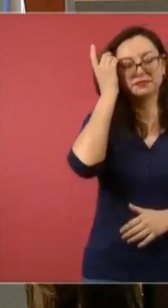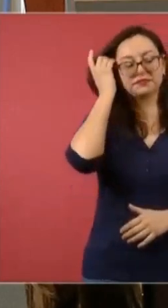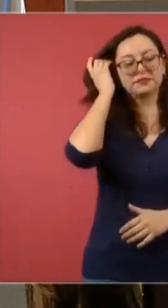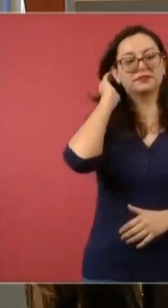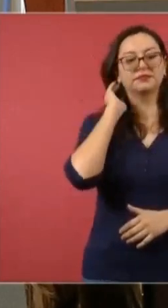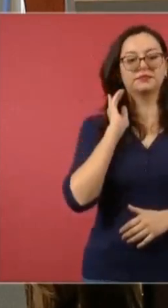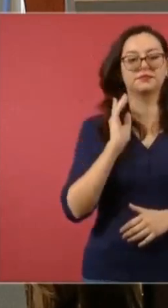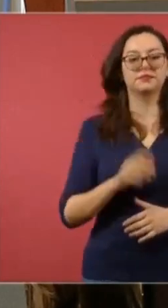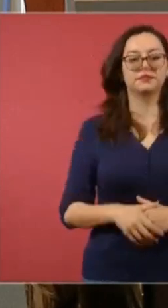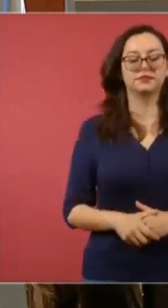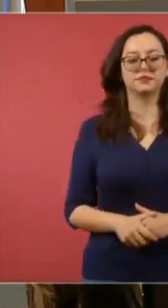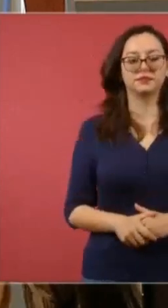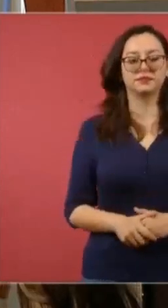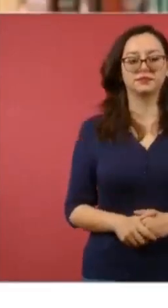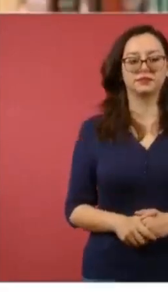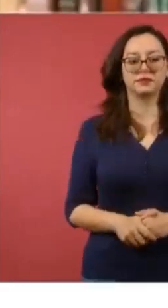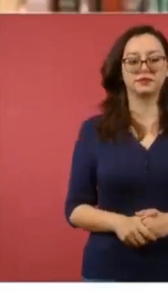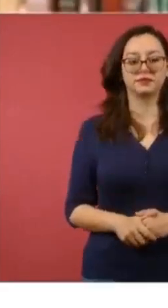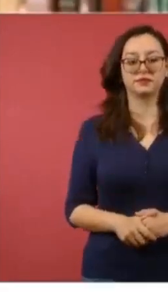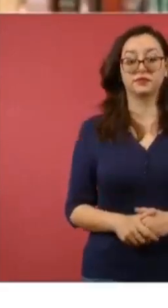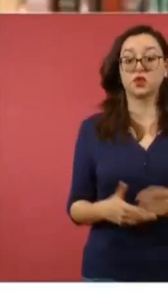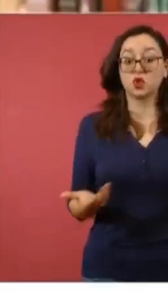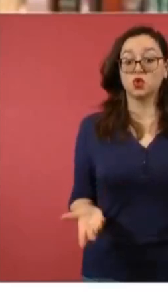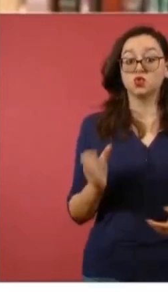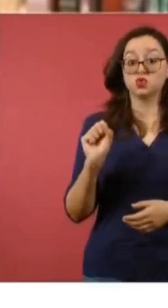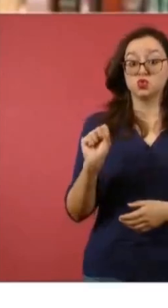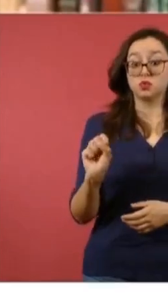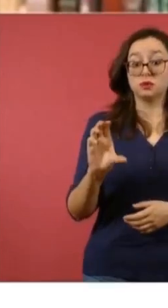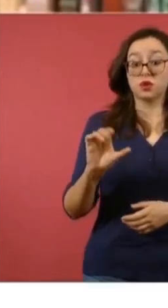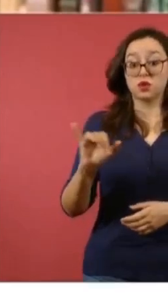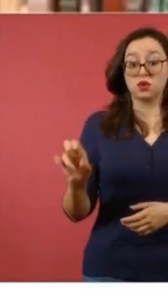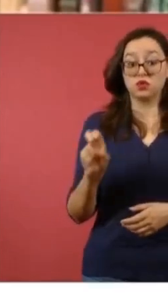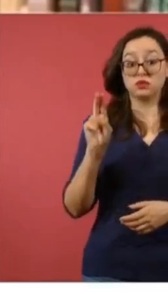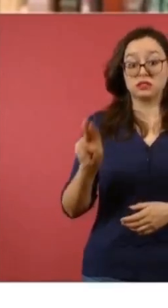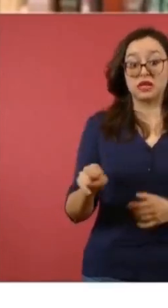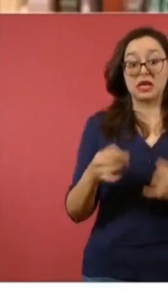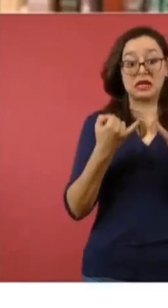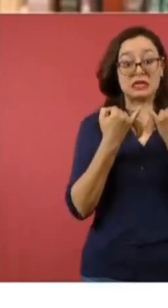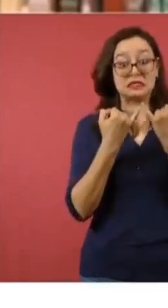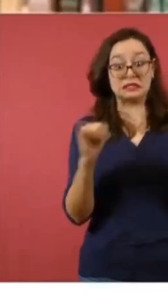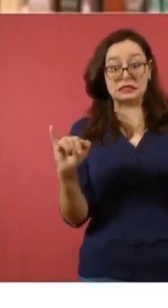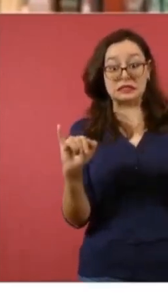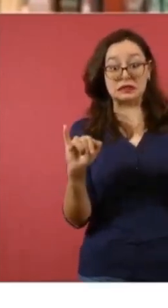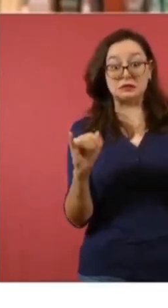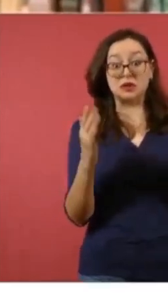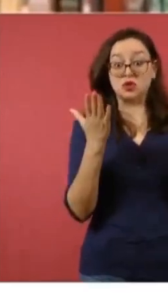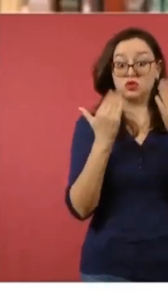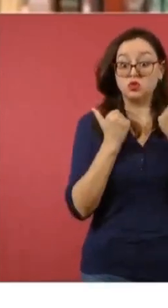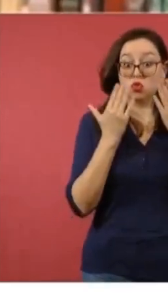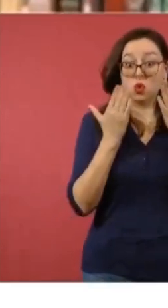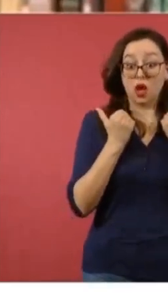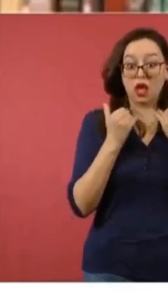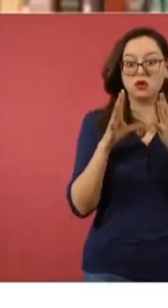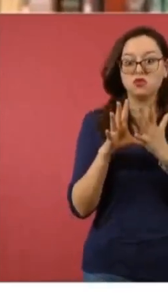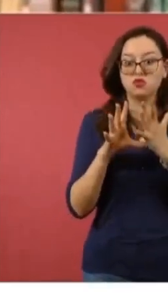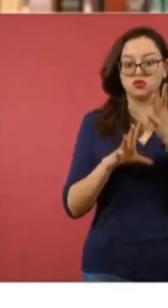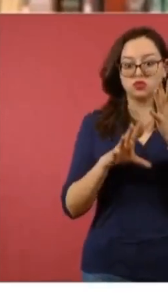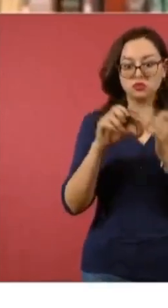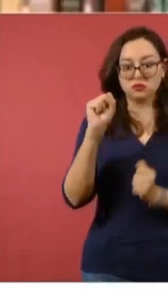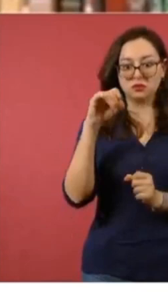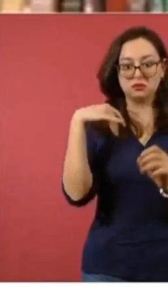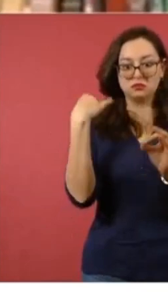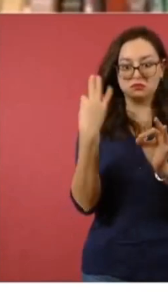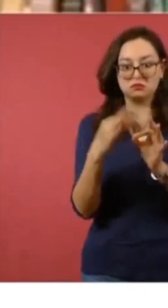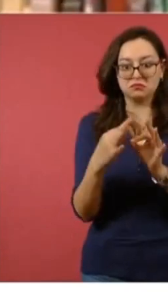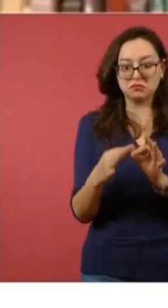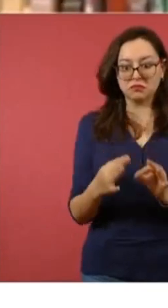Fundamental. Si no hay Suprema Corte Independiente que haga respetar la Constitución y por lo tanto los